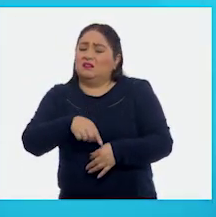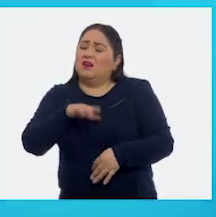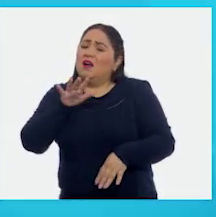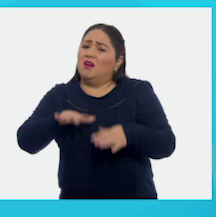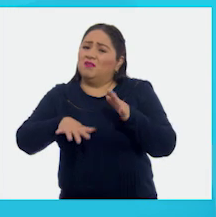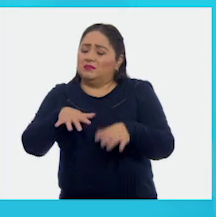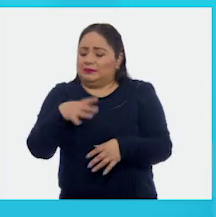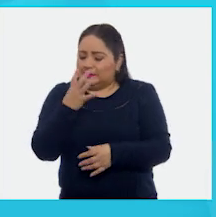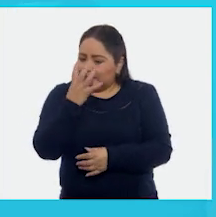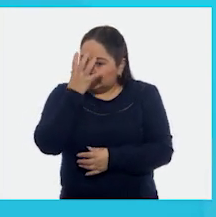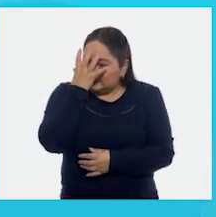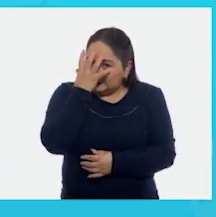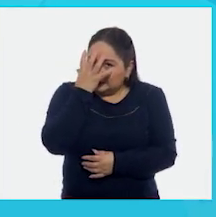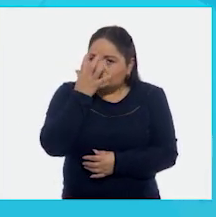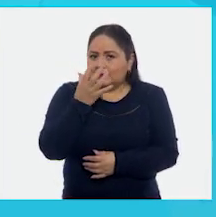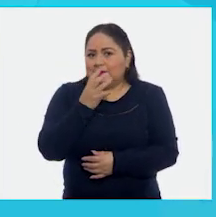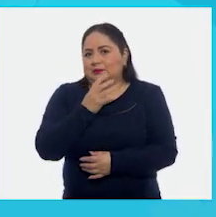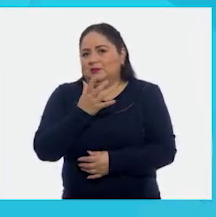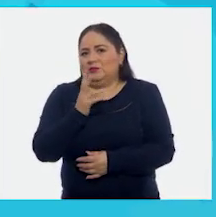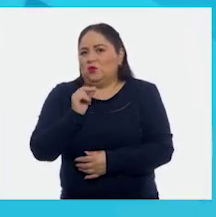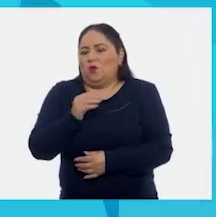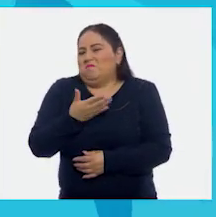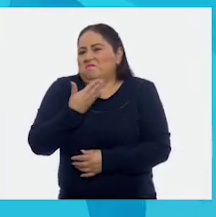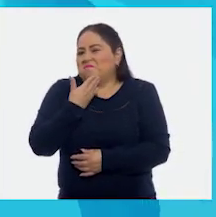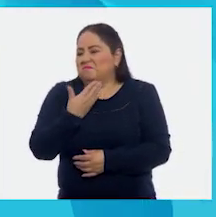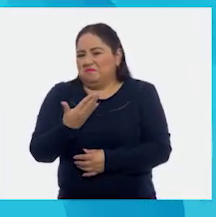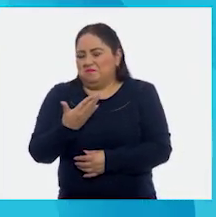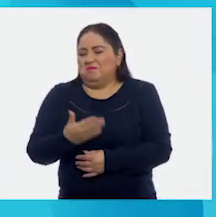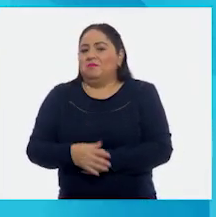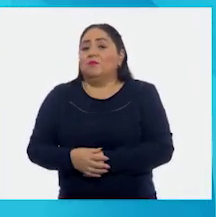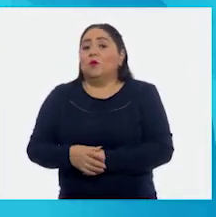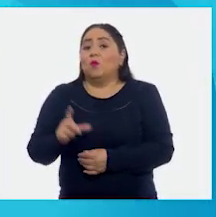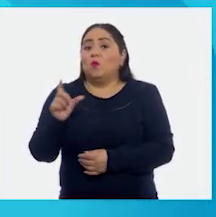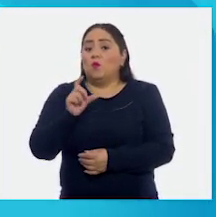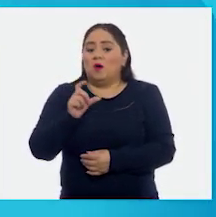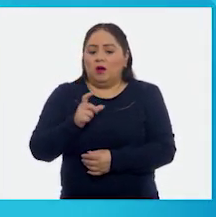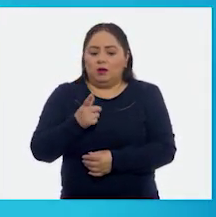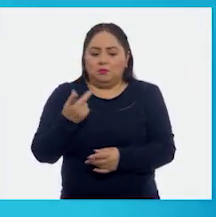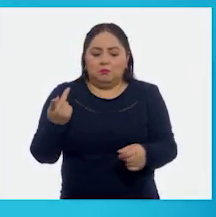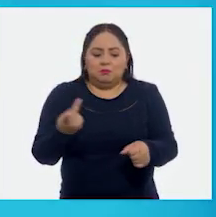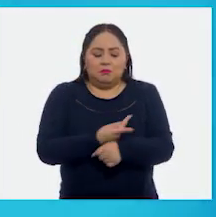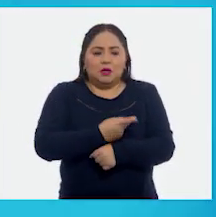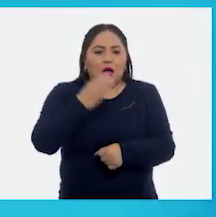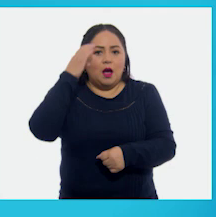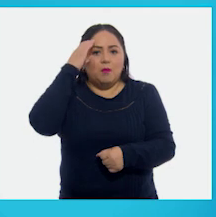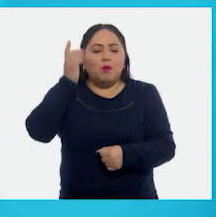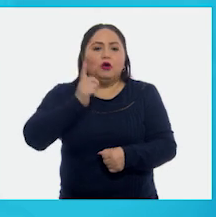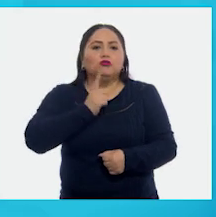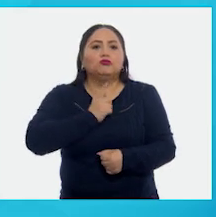es vergonzoso o no está bien. Cuando te haces pipí en la cama.